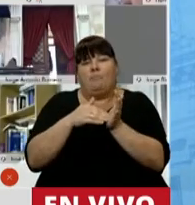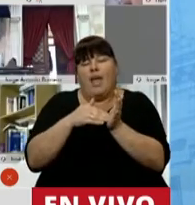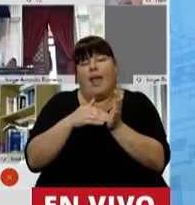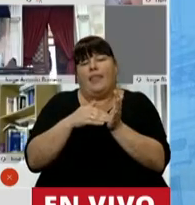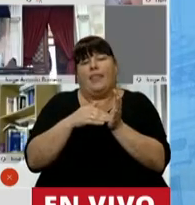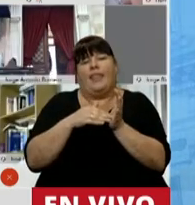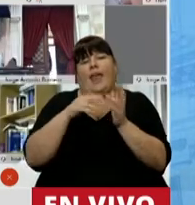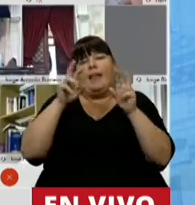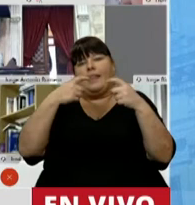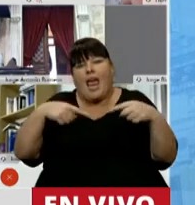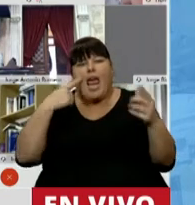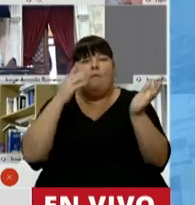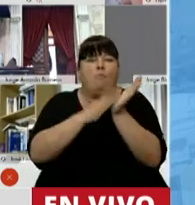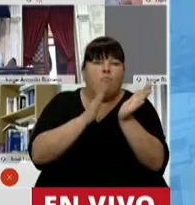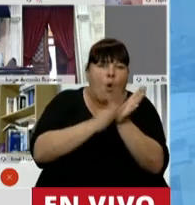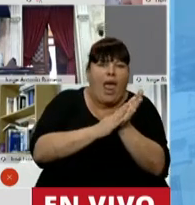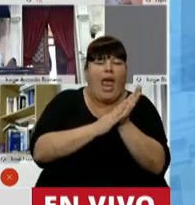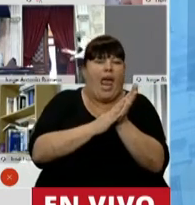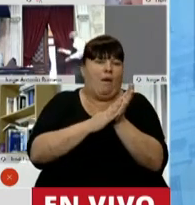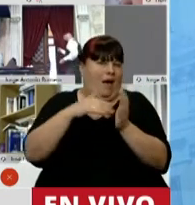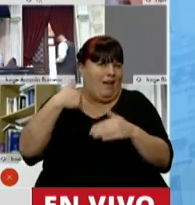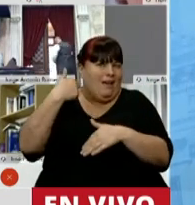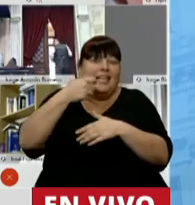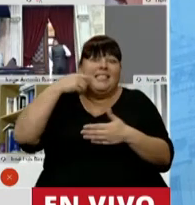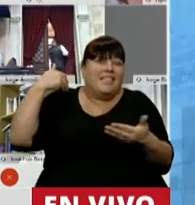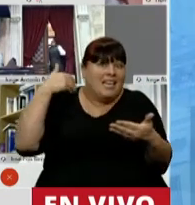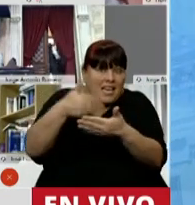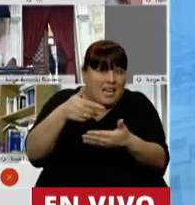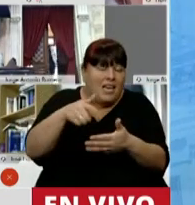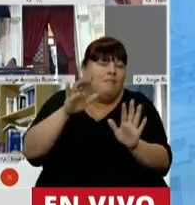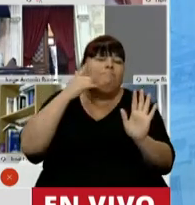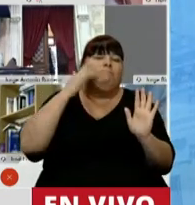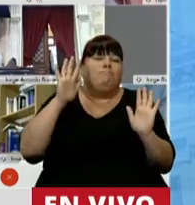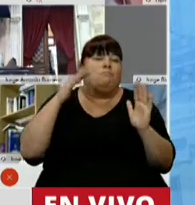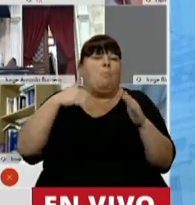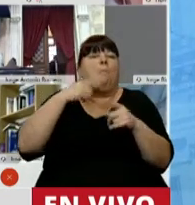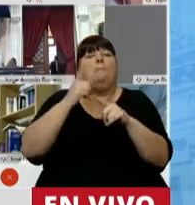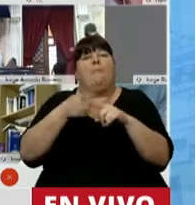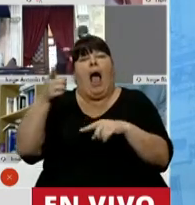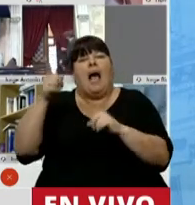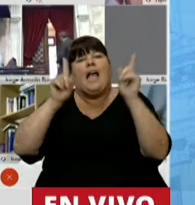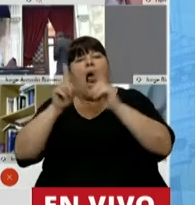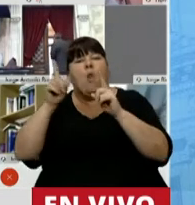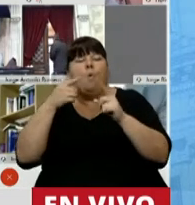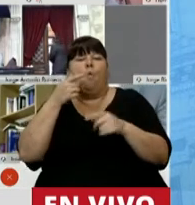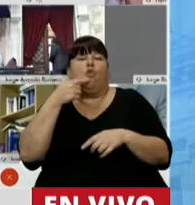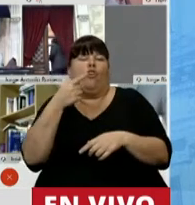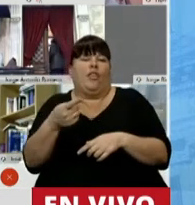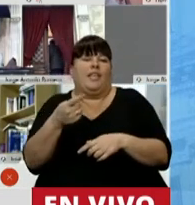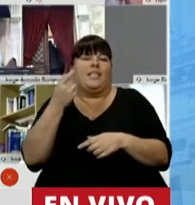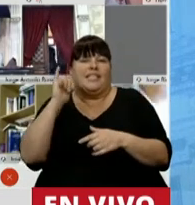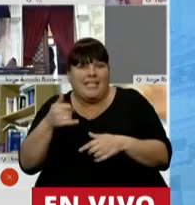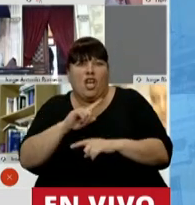cuestiones de hechos y de pruebas que han llegado el caso, más el planteamiento de algunas acciones de